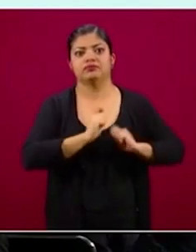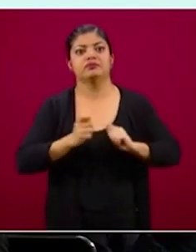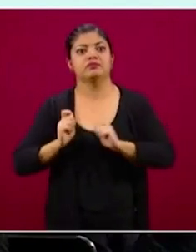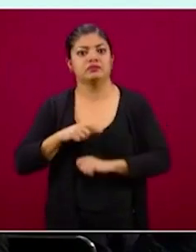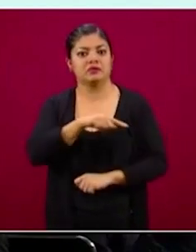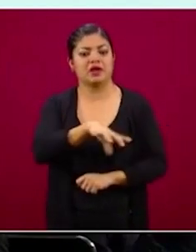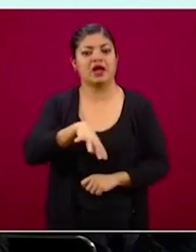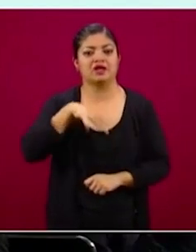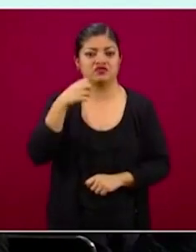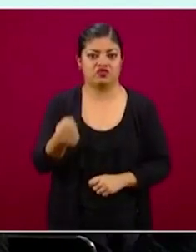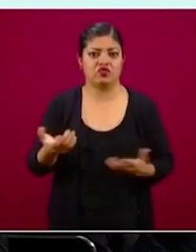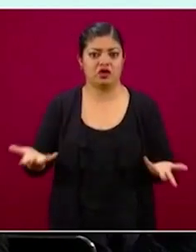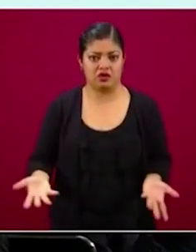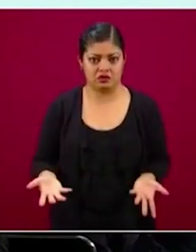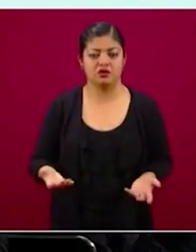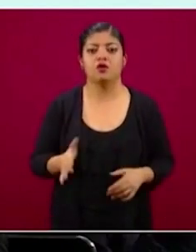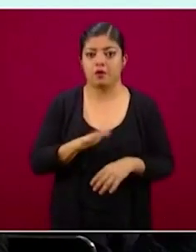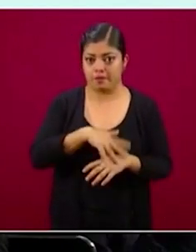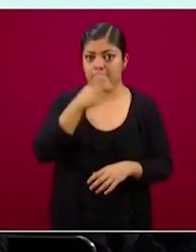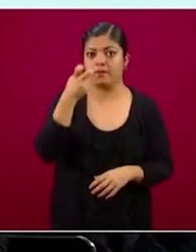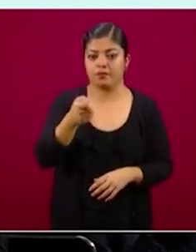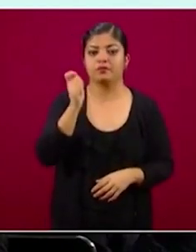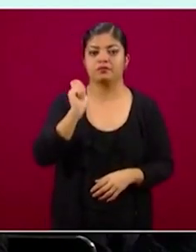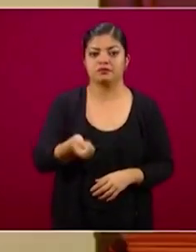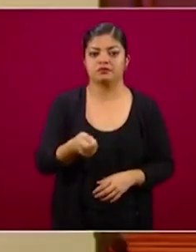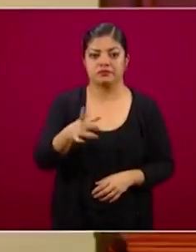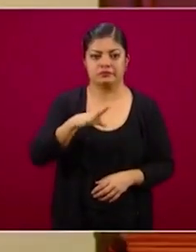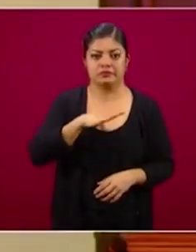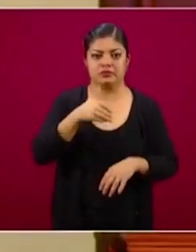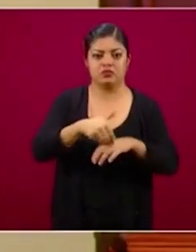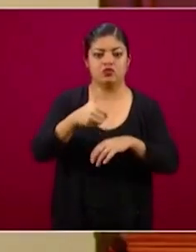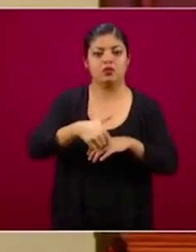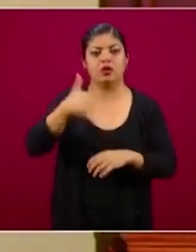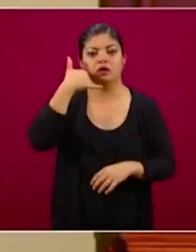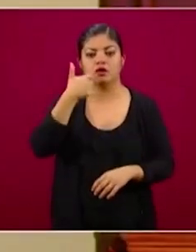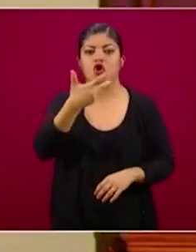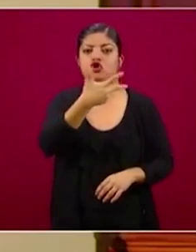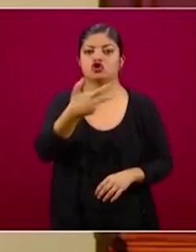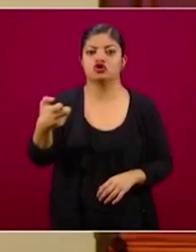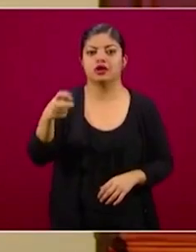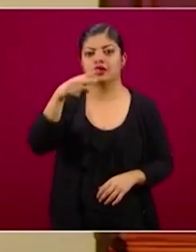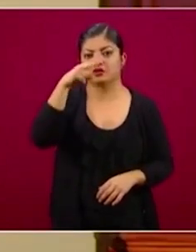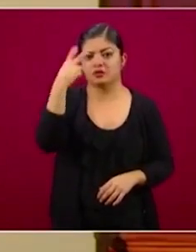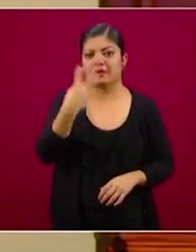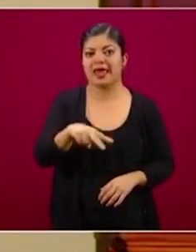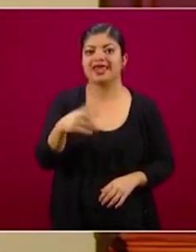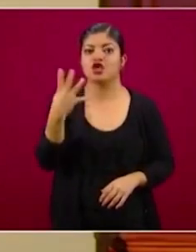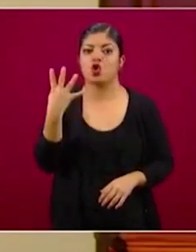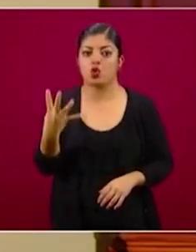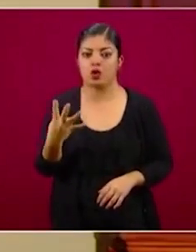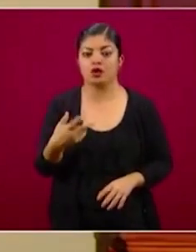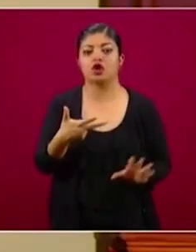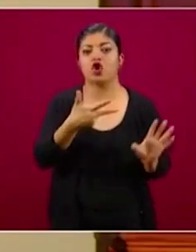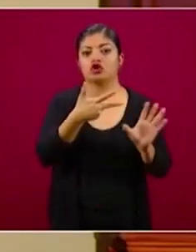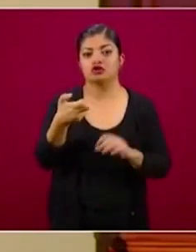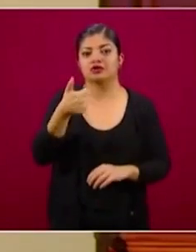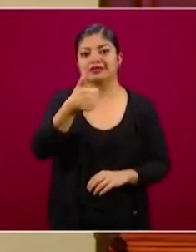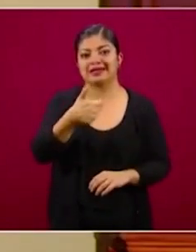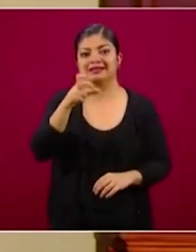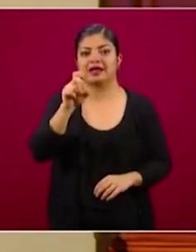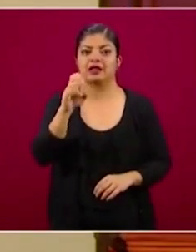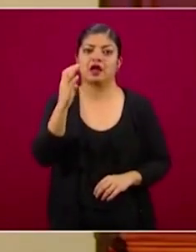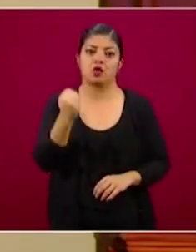ellos. Entonces, bueno, ya saben, la línea de bienestar es 800-México-4, 806